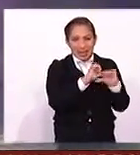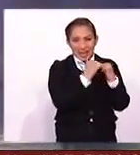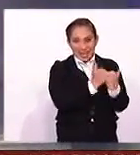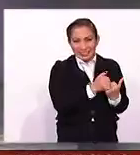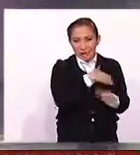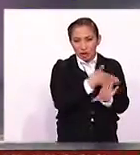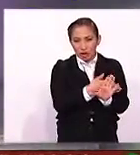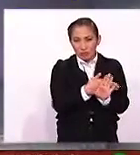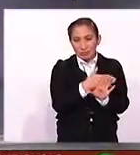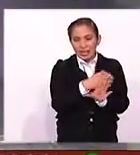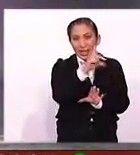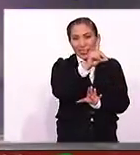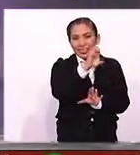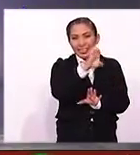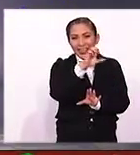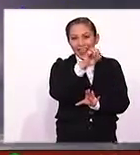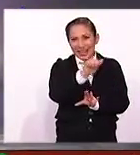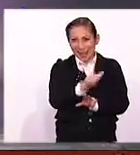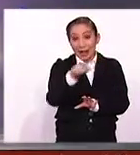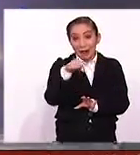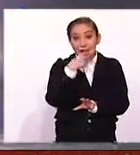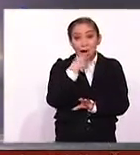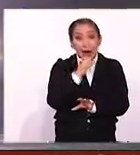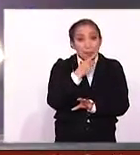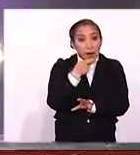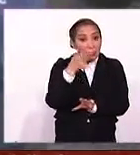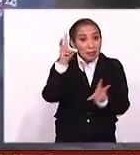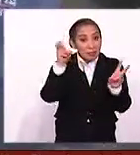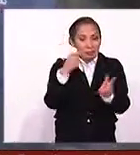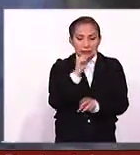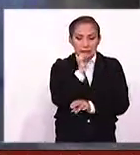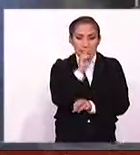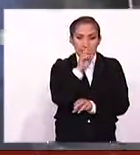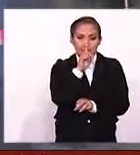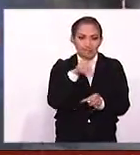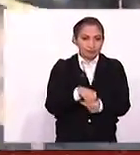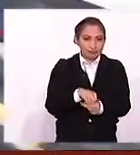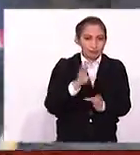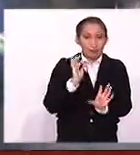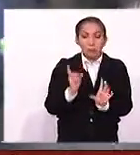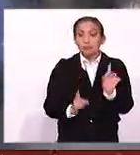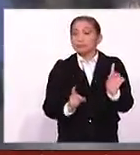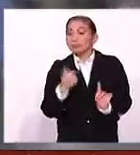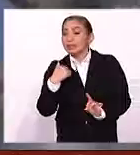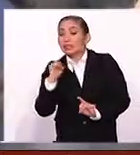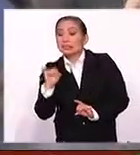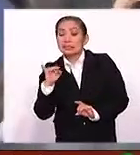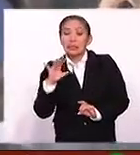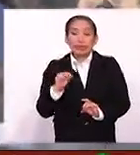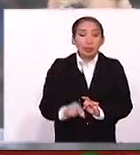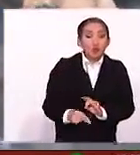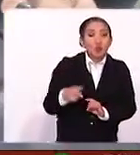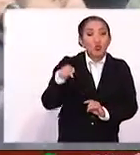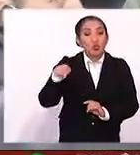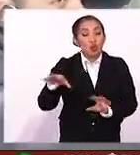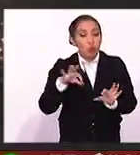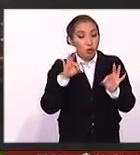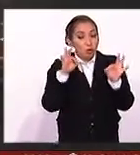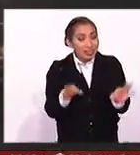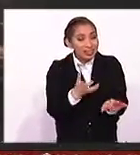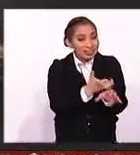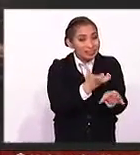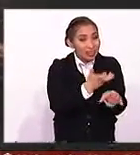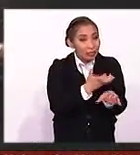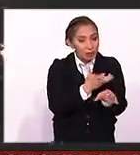los Estados Unidos. Pero evidentemente, por el hecho de que existe esta petición formal, la expectativa desde el punto de vista oficial de Estados